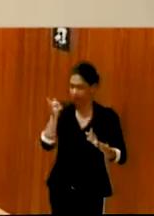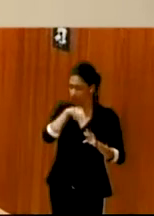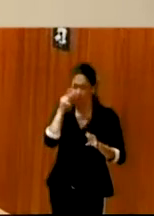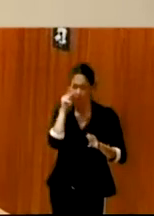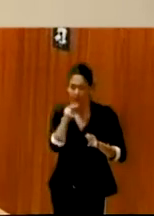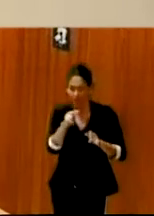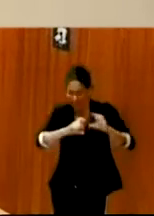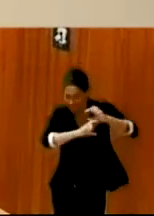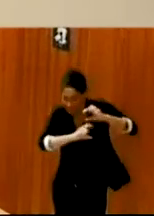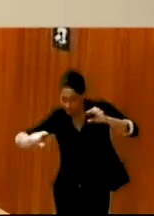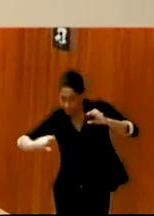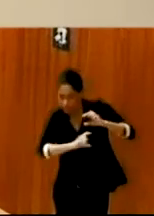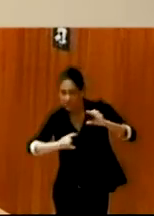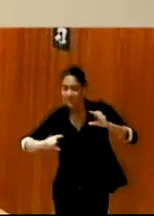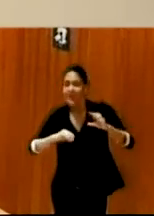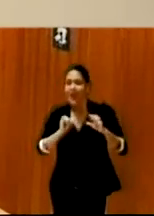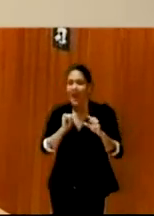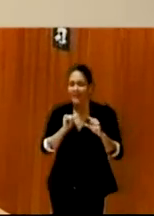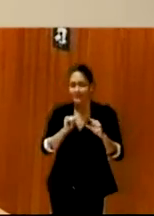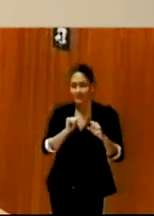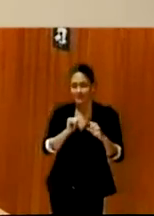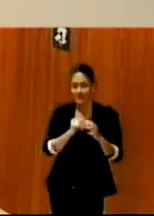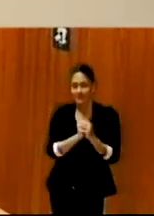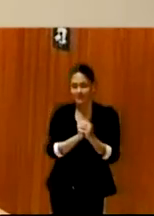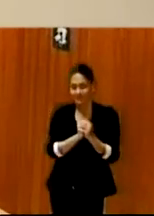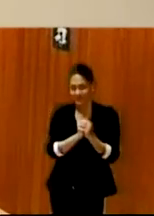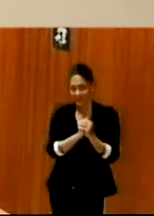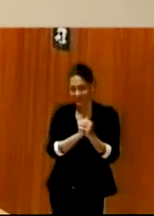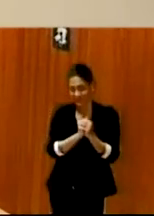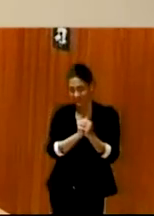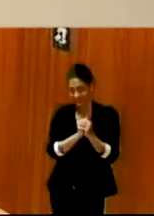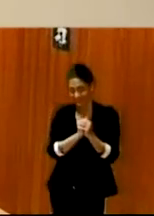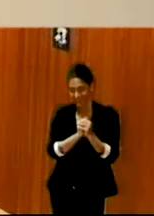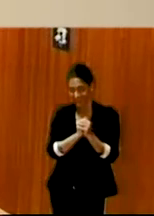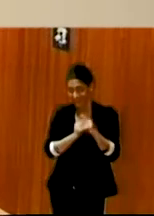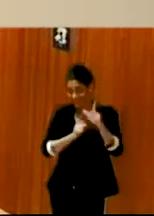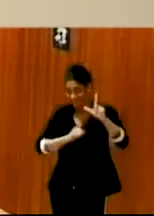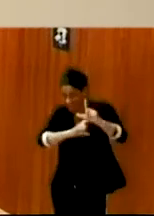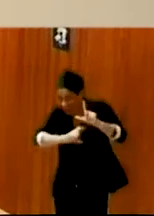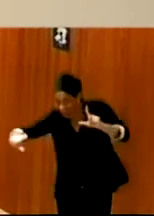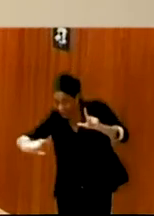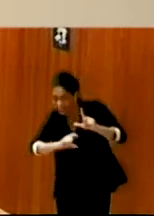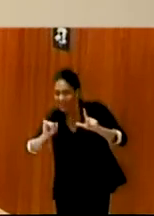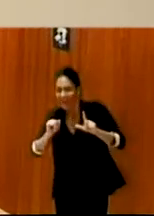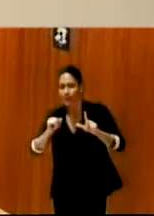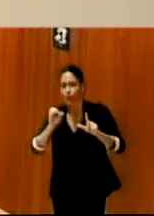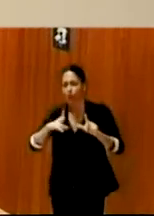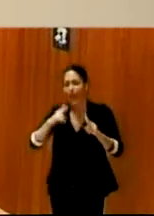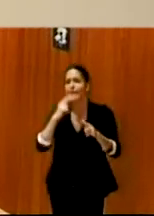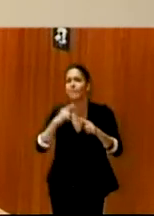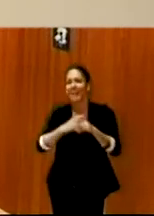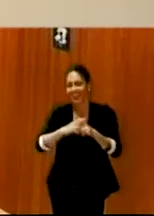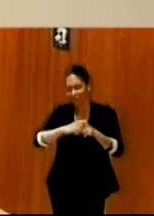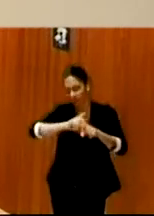tienen una franja que es un parqué de madera porque